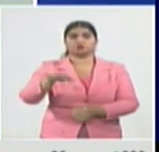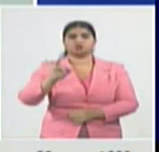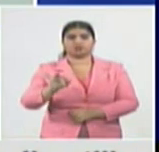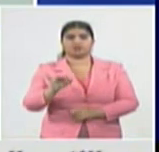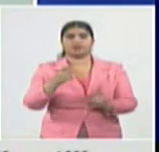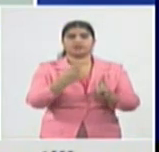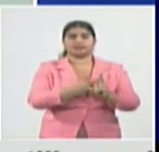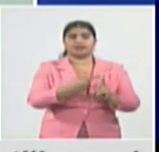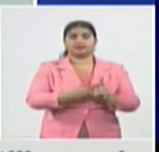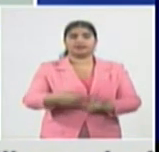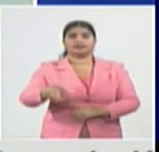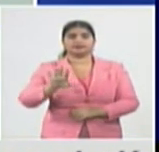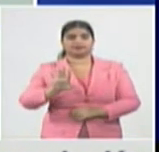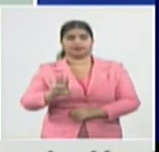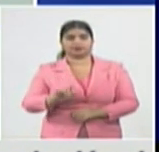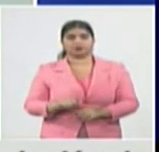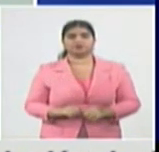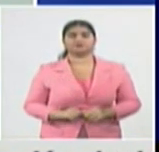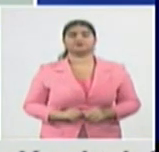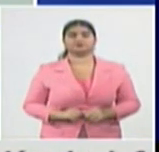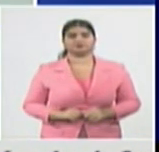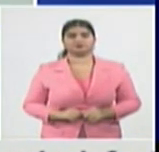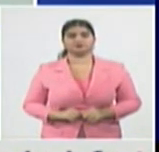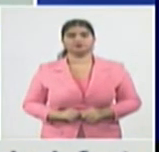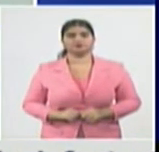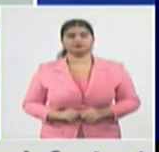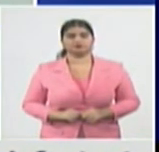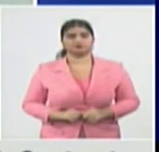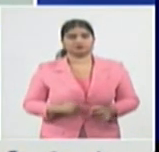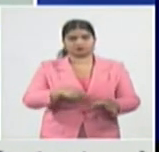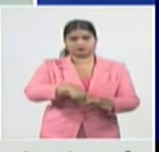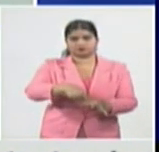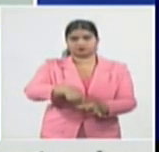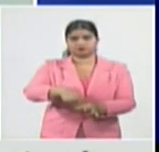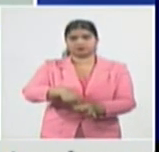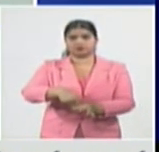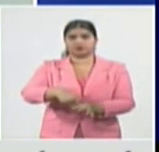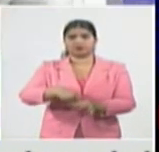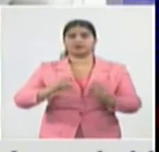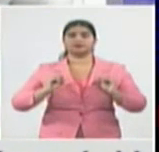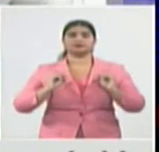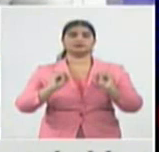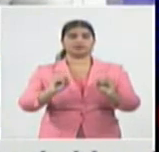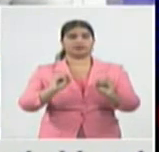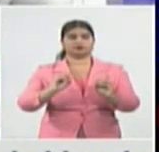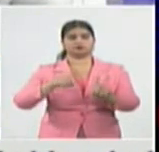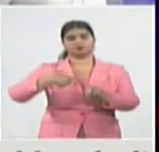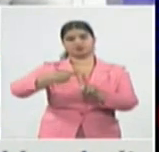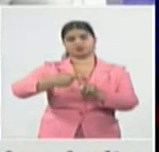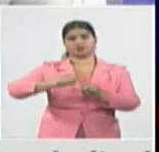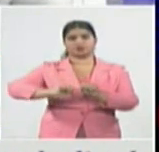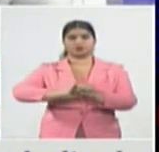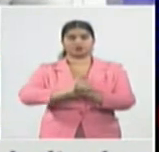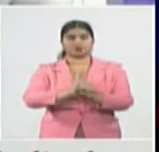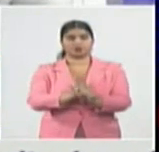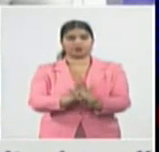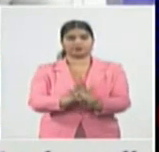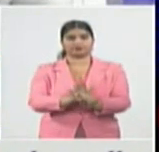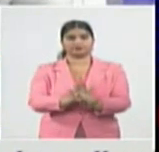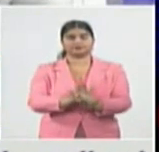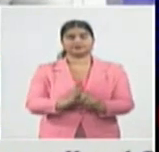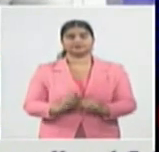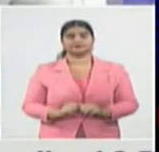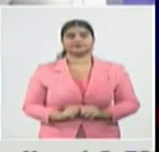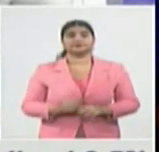5. El municipio especial, Isla de la Juventud, sin casos autóctonos, al cierre del día de ayer, lo que sin duda